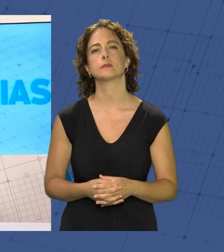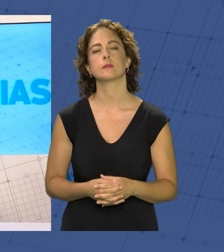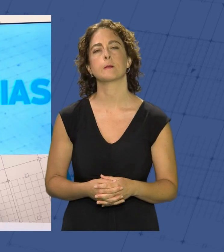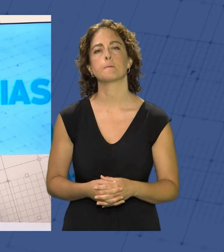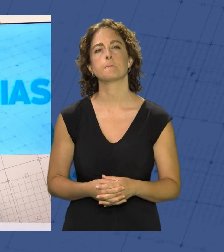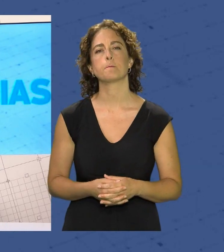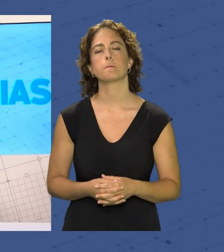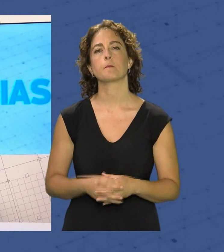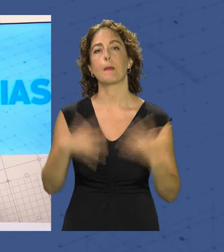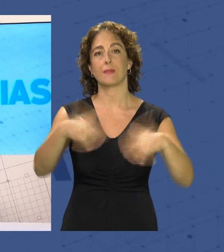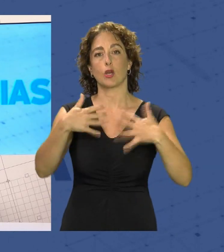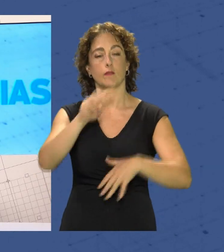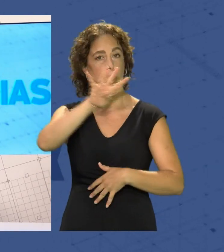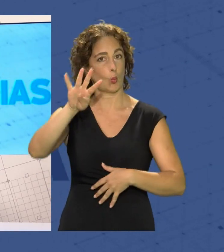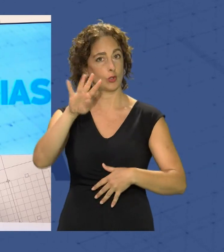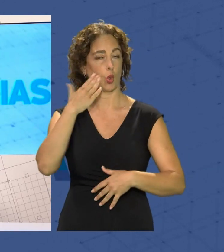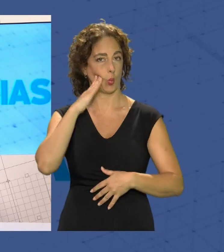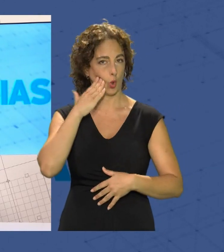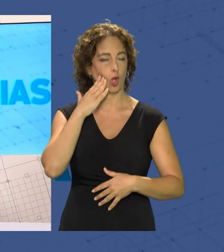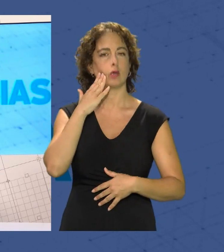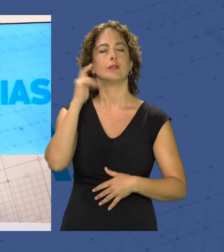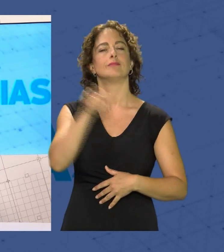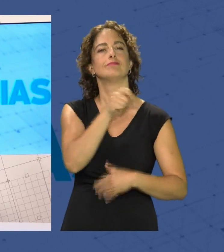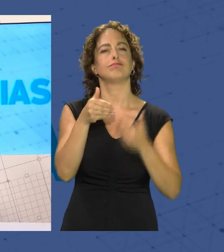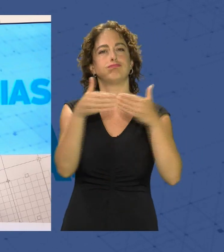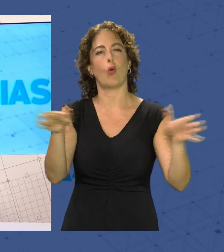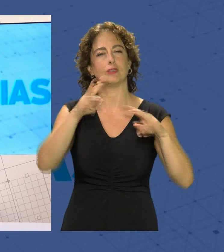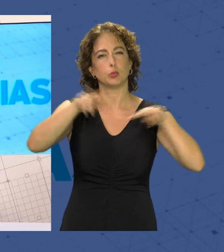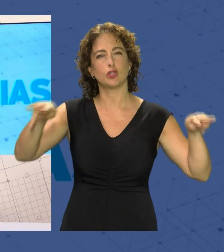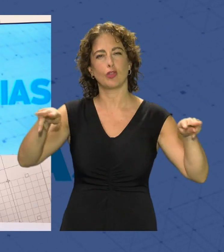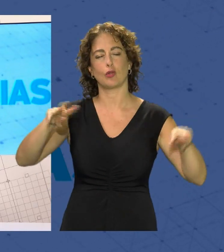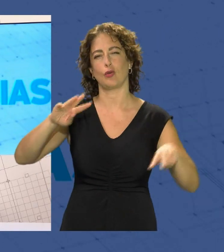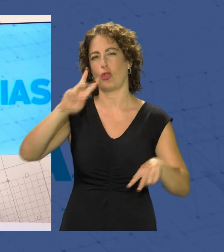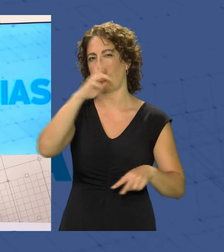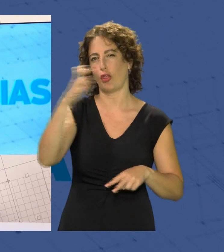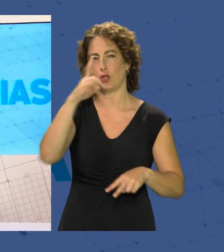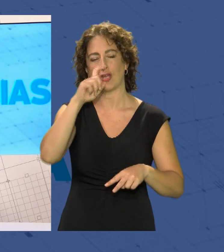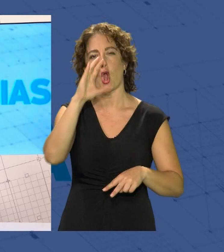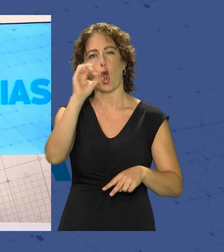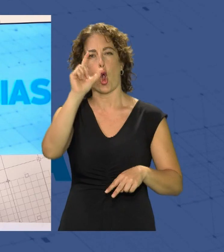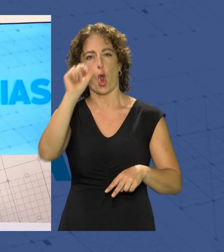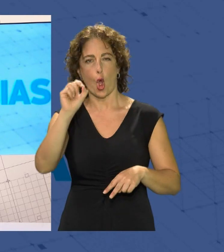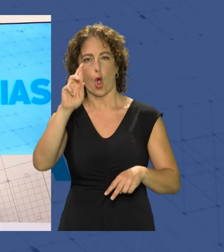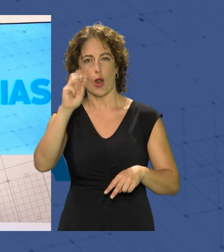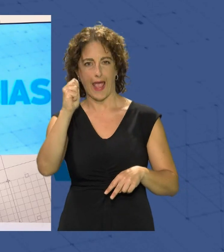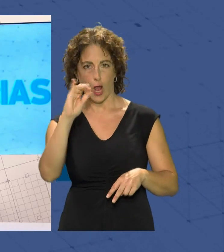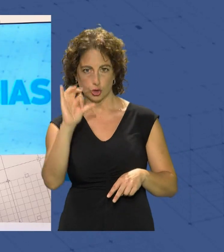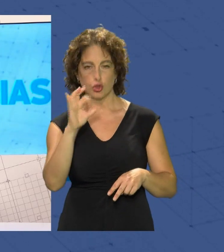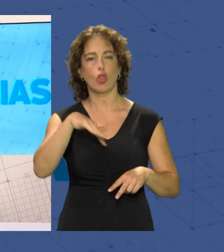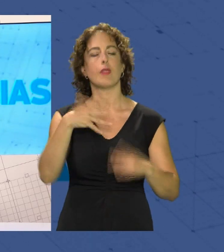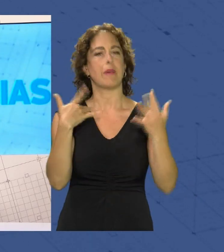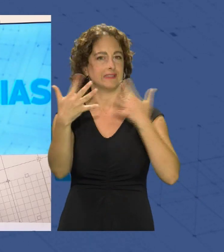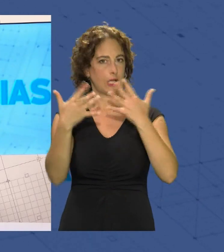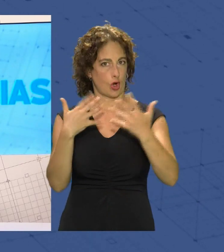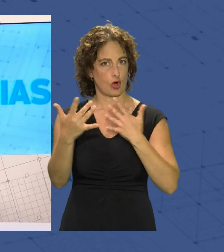el miércoles 24 de julio se inauguraba la exposición del bicentenario de los colorados en el paseo de almería una